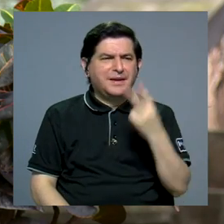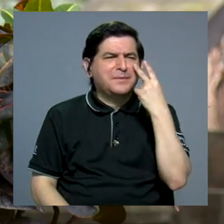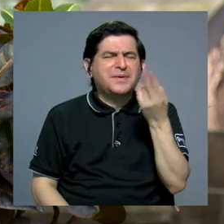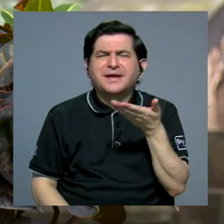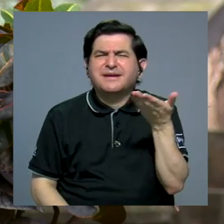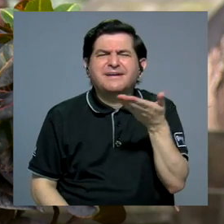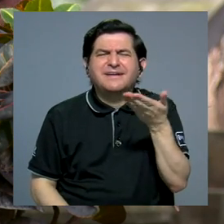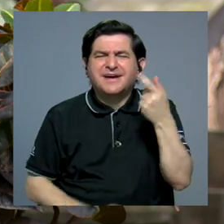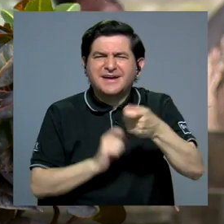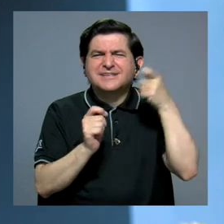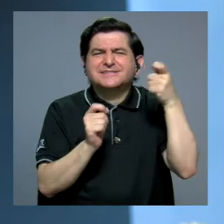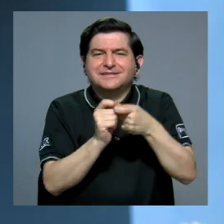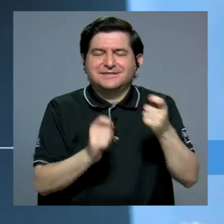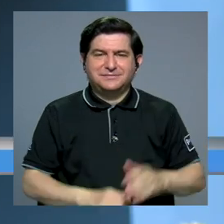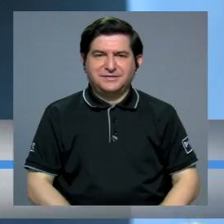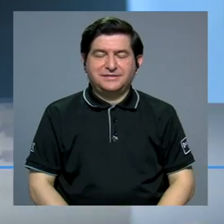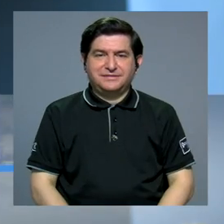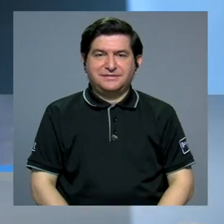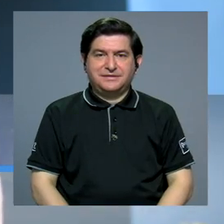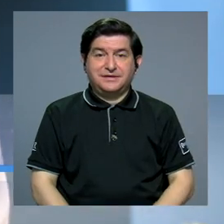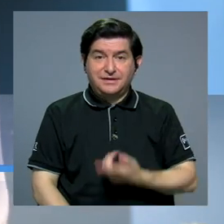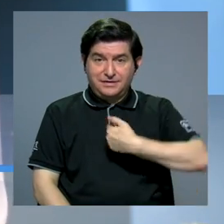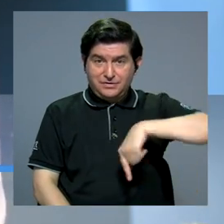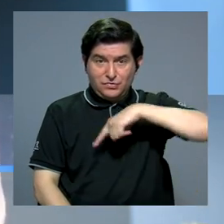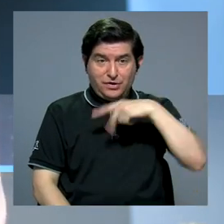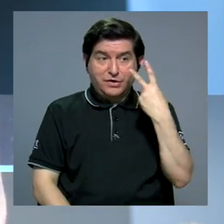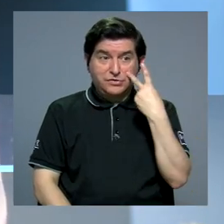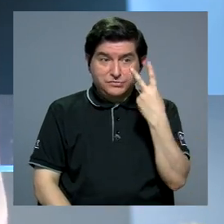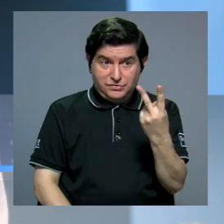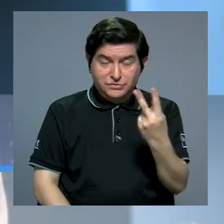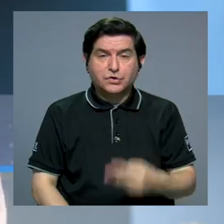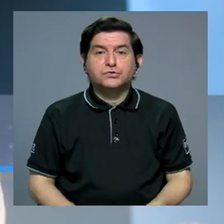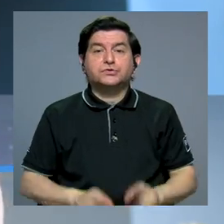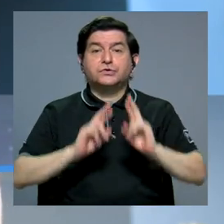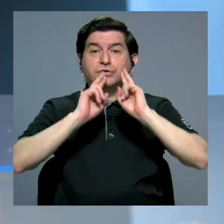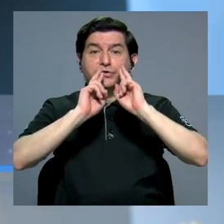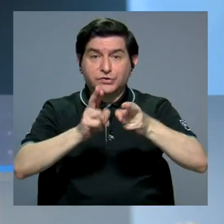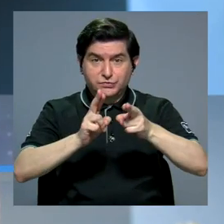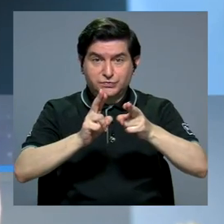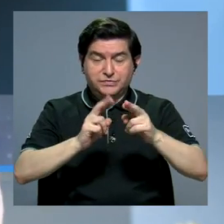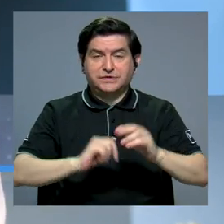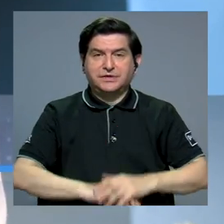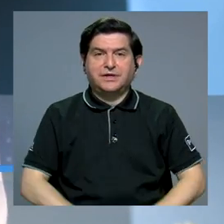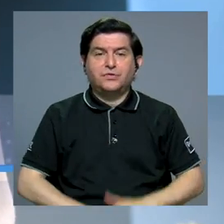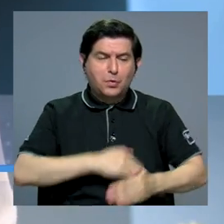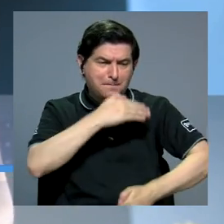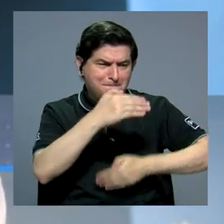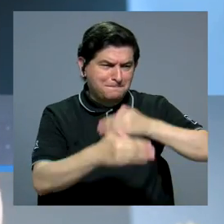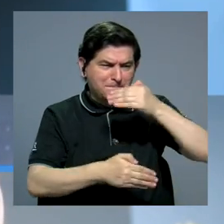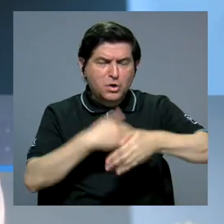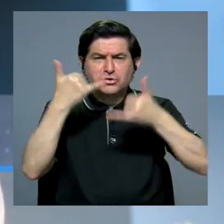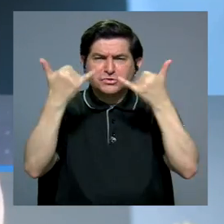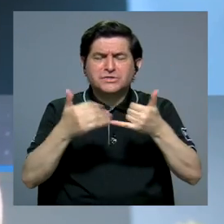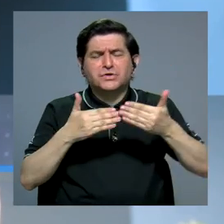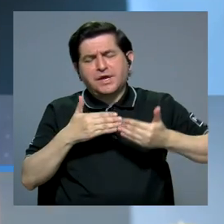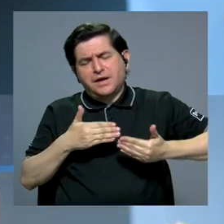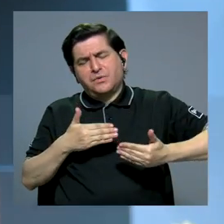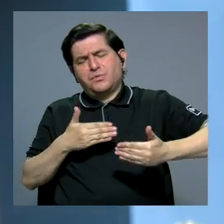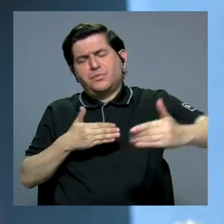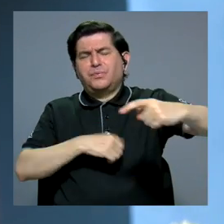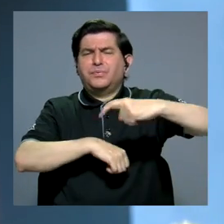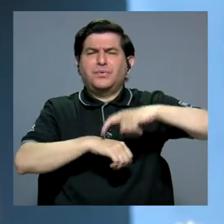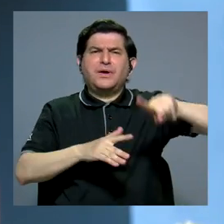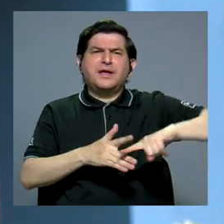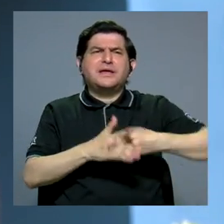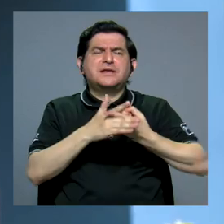observando, Guillermo? Bueno, lo que estamos observando es el producto de un proceso ya de larga duración que